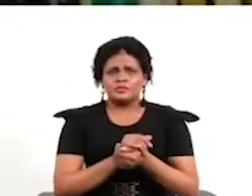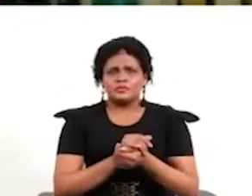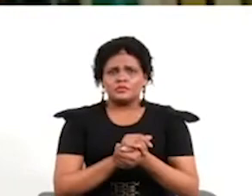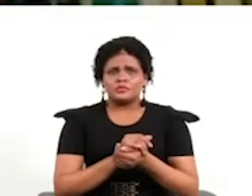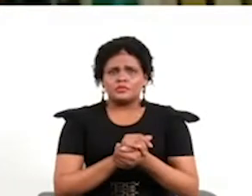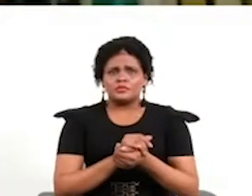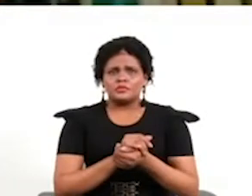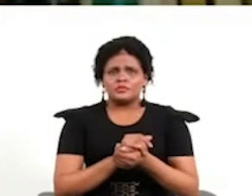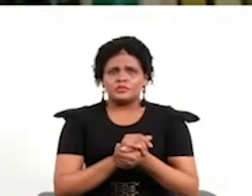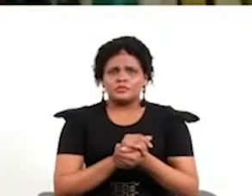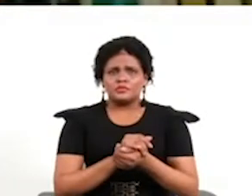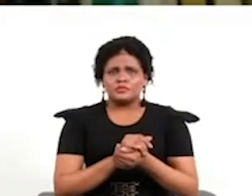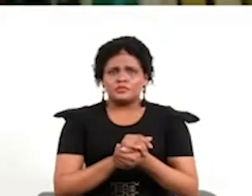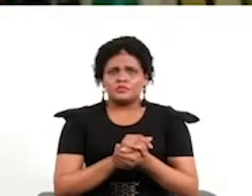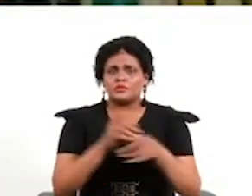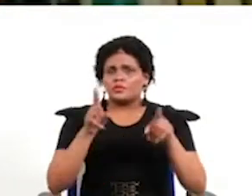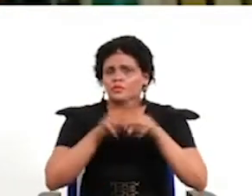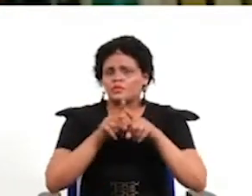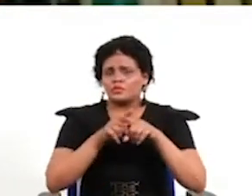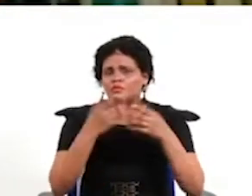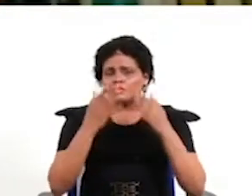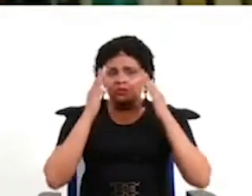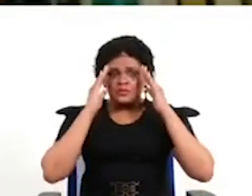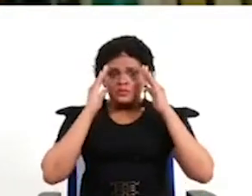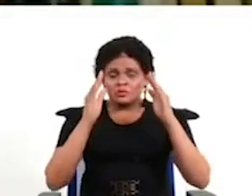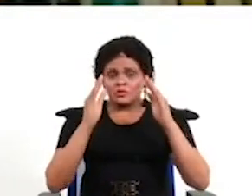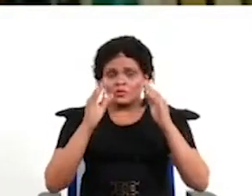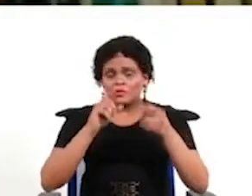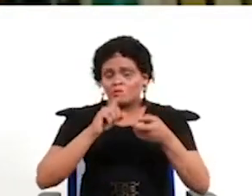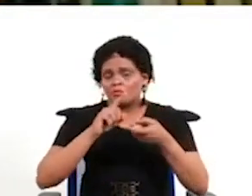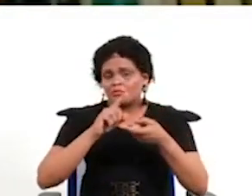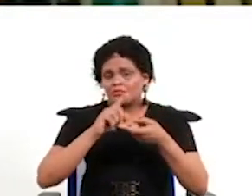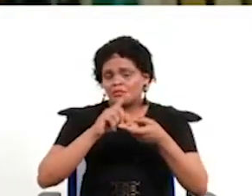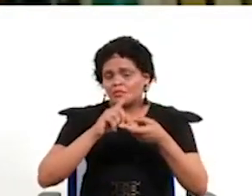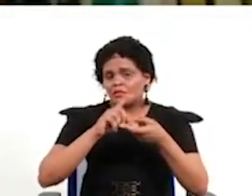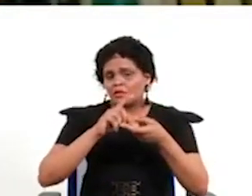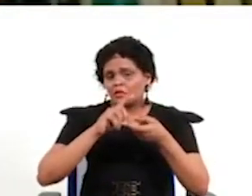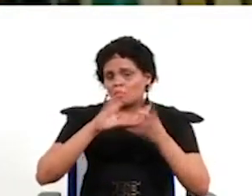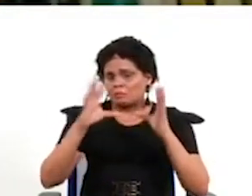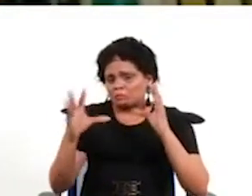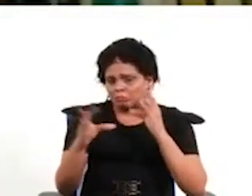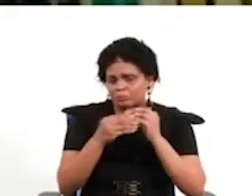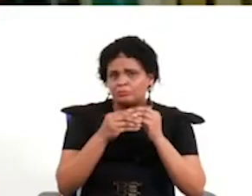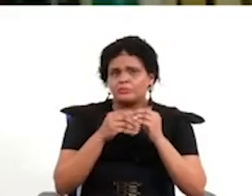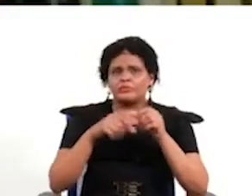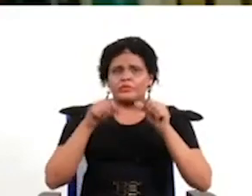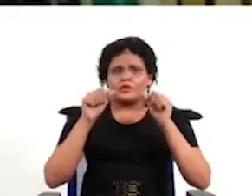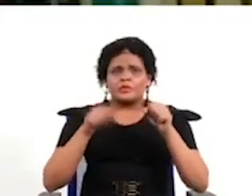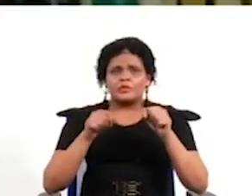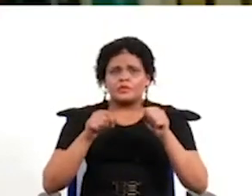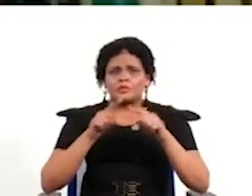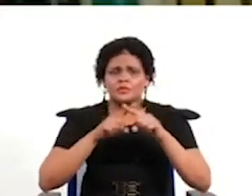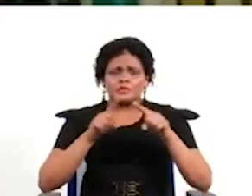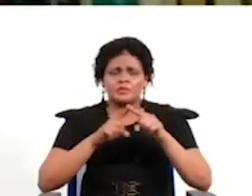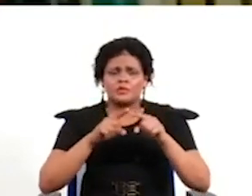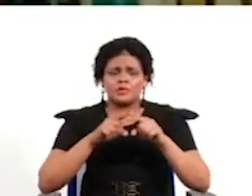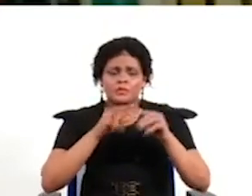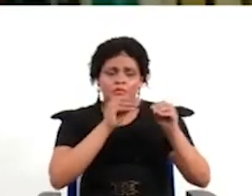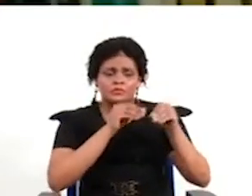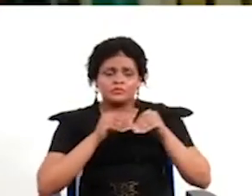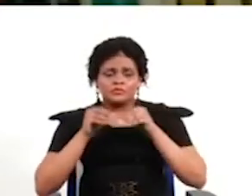con una visión completa porque a primera vista es una buena idea pero tampoco debe ser un espacio que